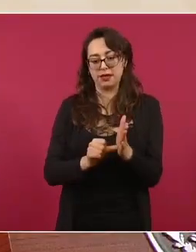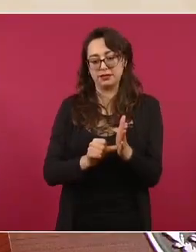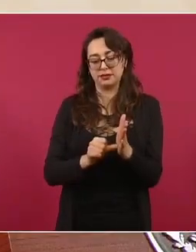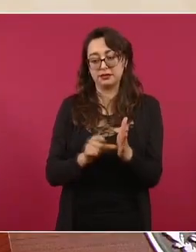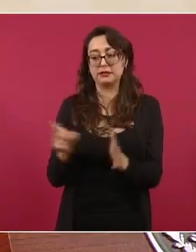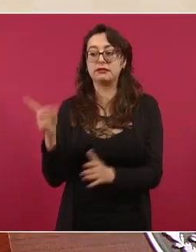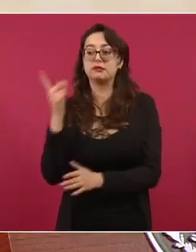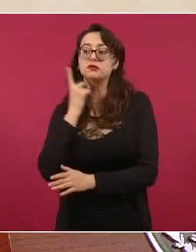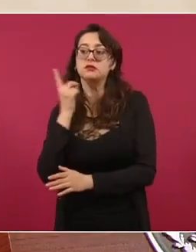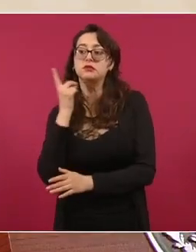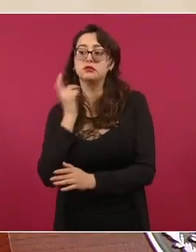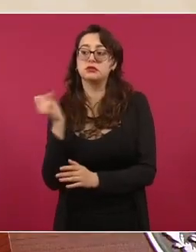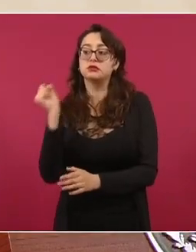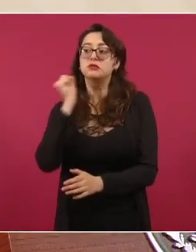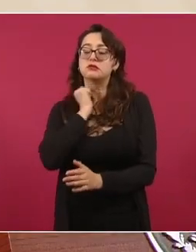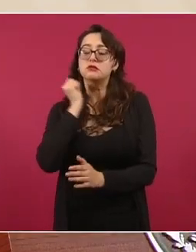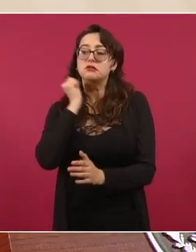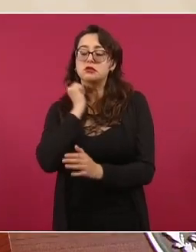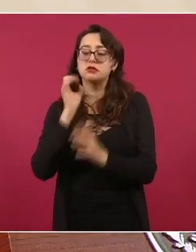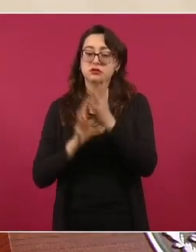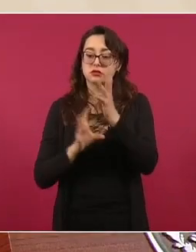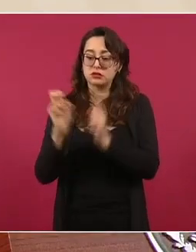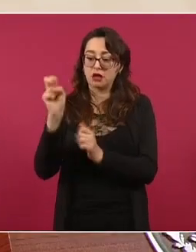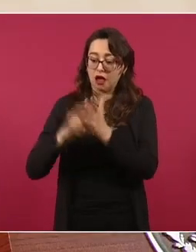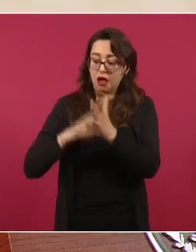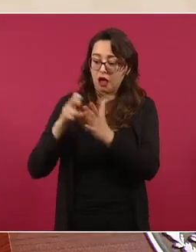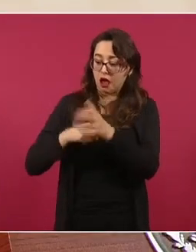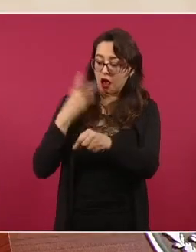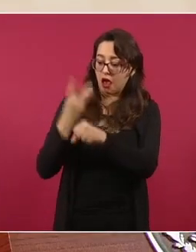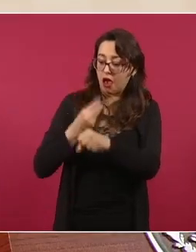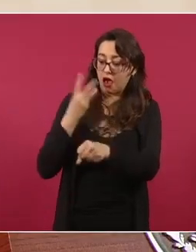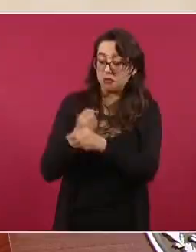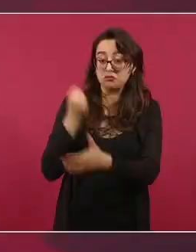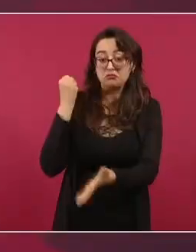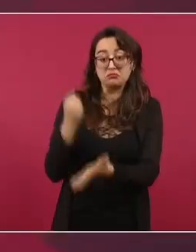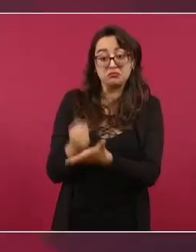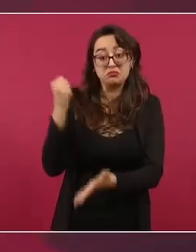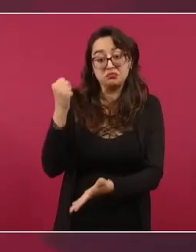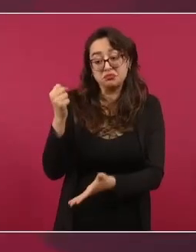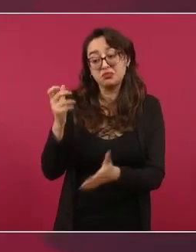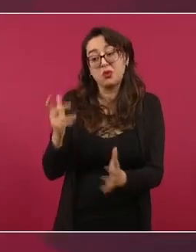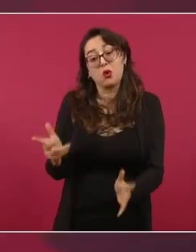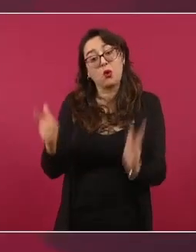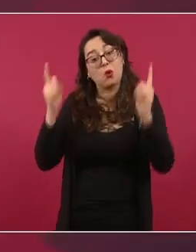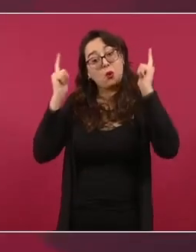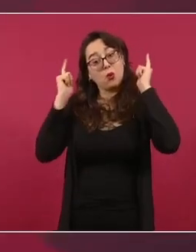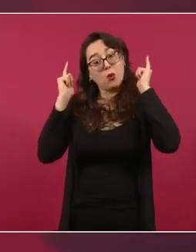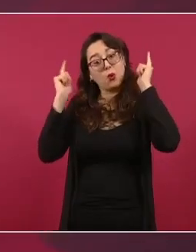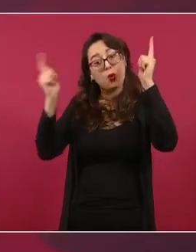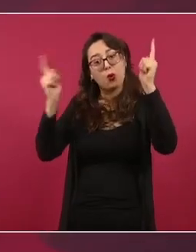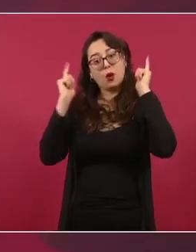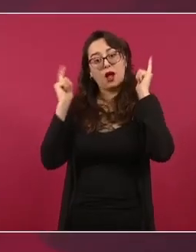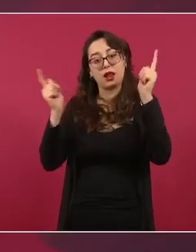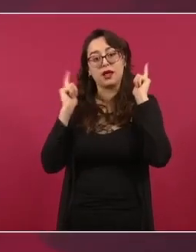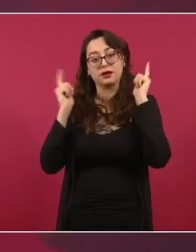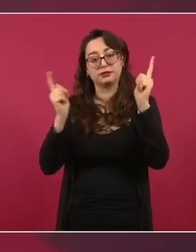voy a pedir que se dé prioridad.